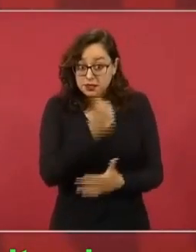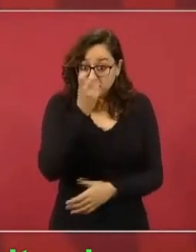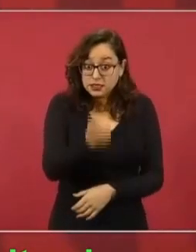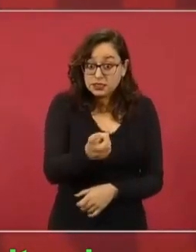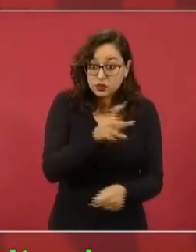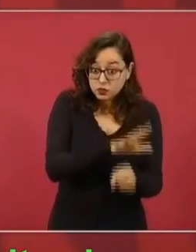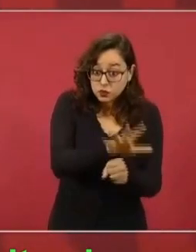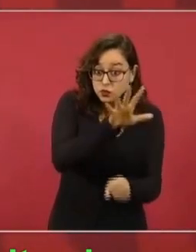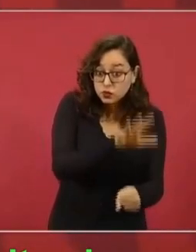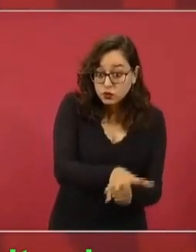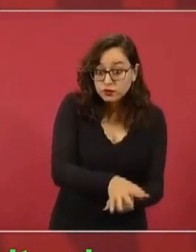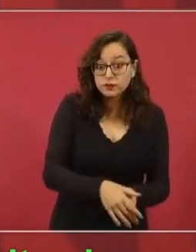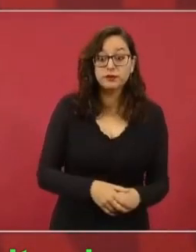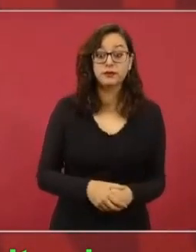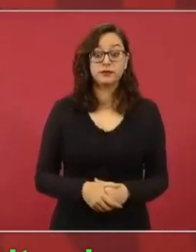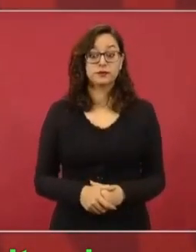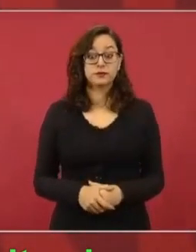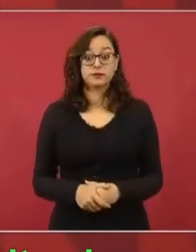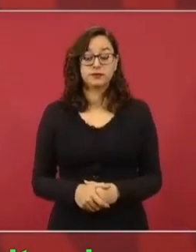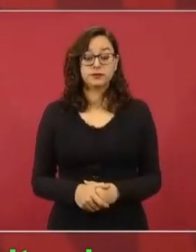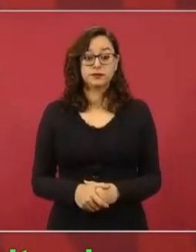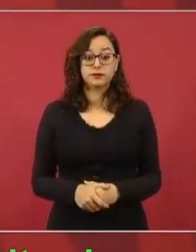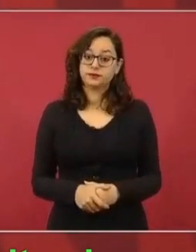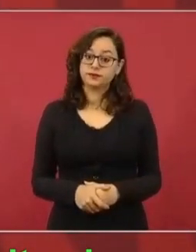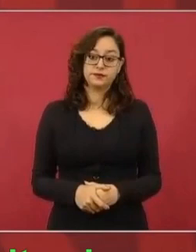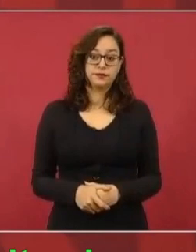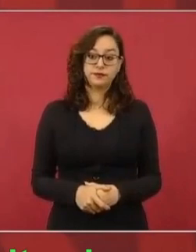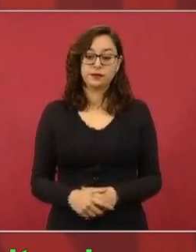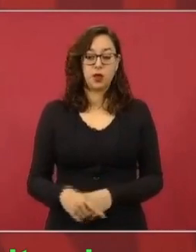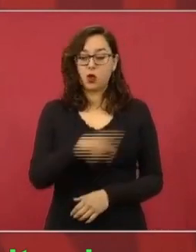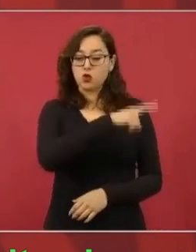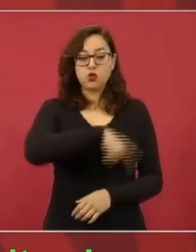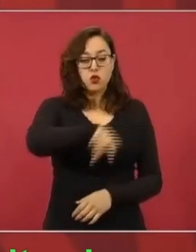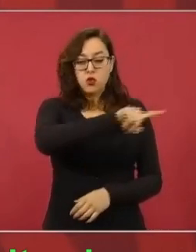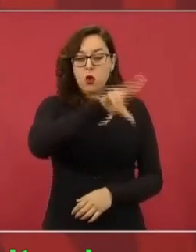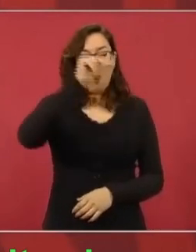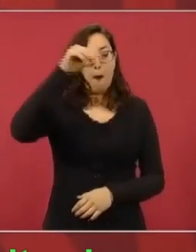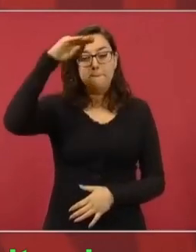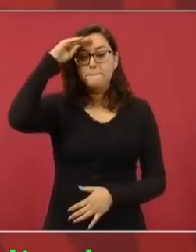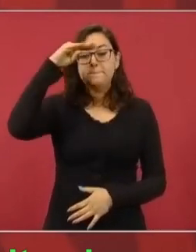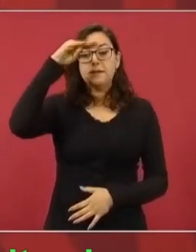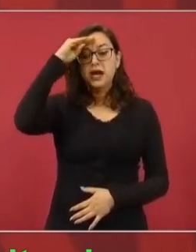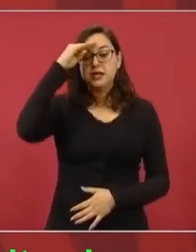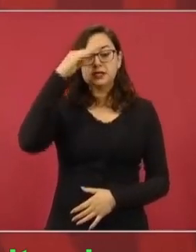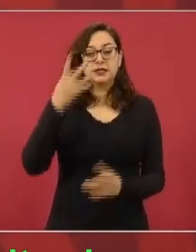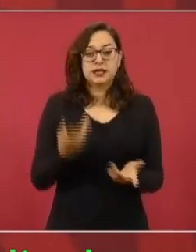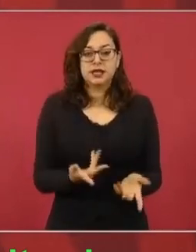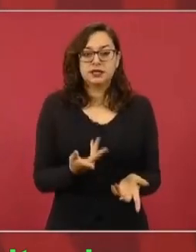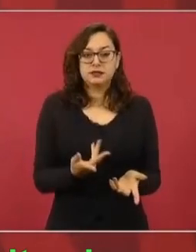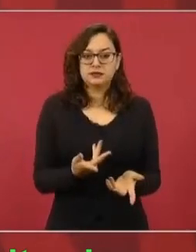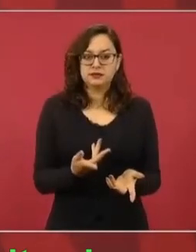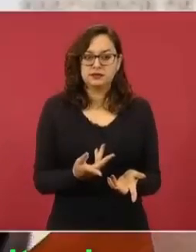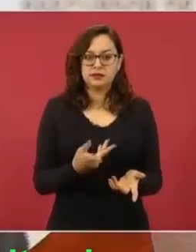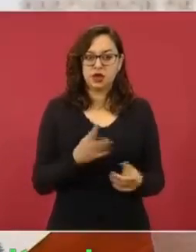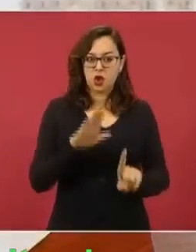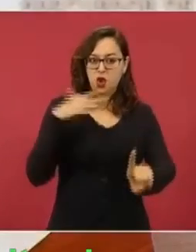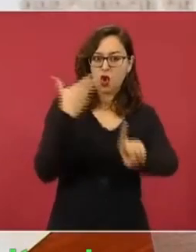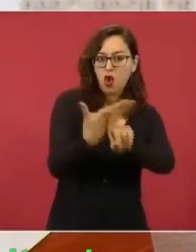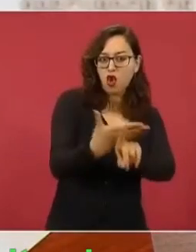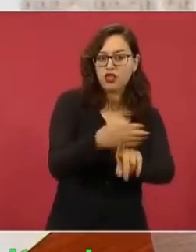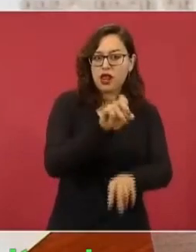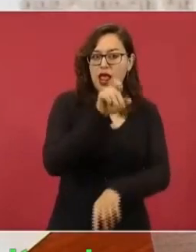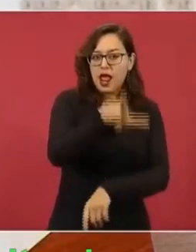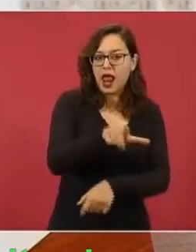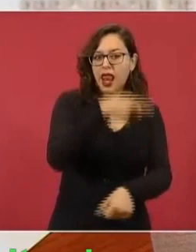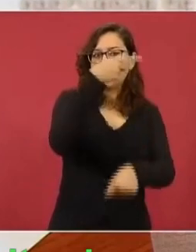que no se ponen a ver también el daño que ocasionan, no sólo a él en